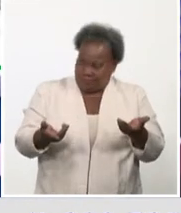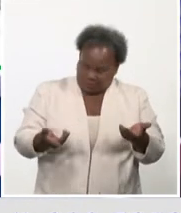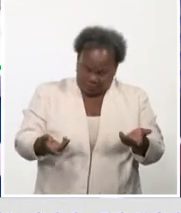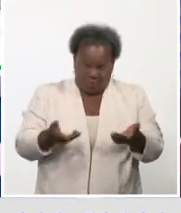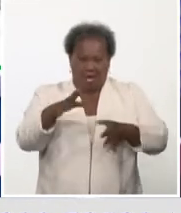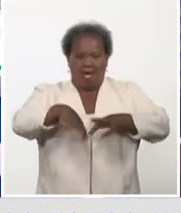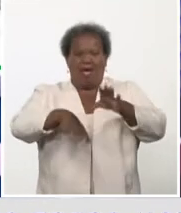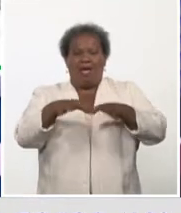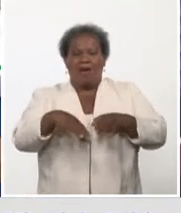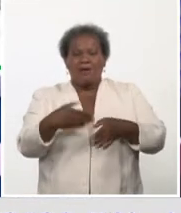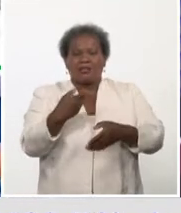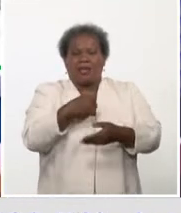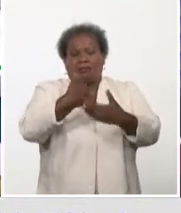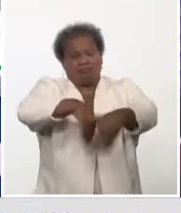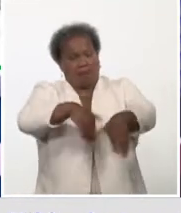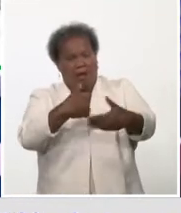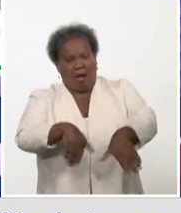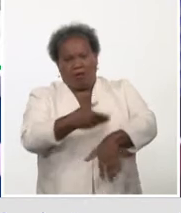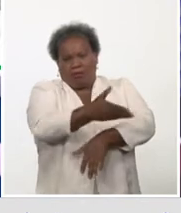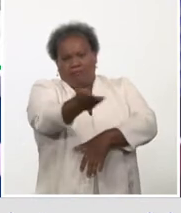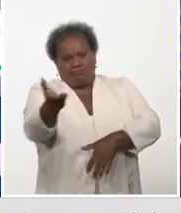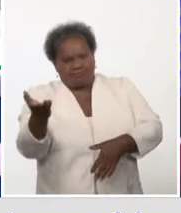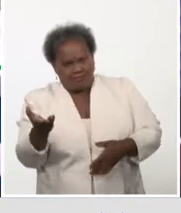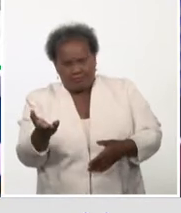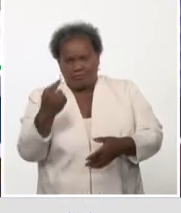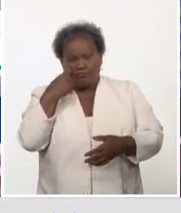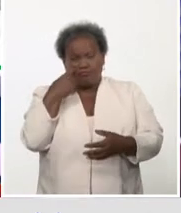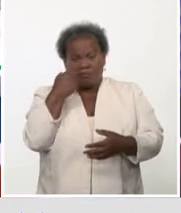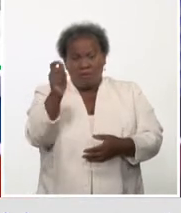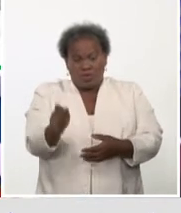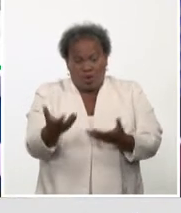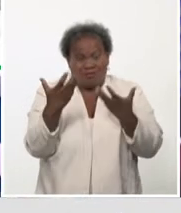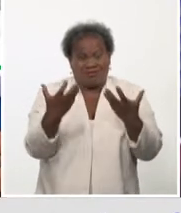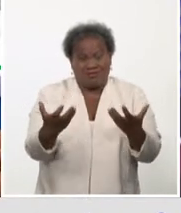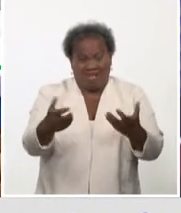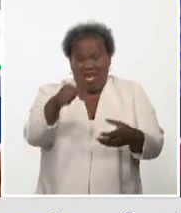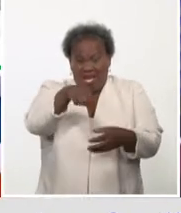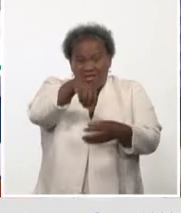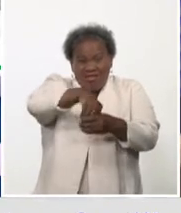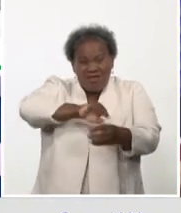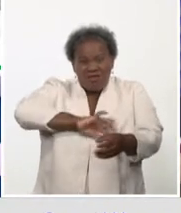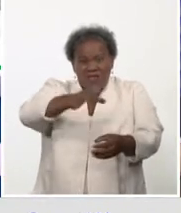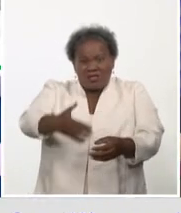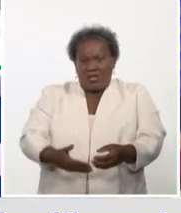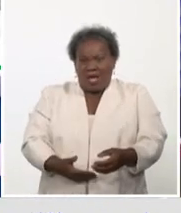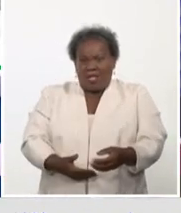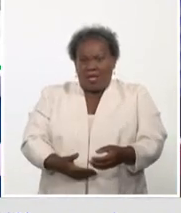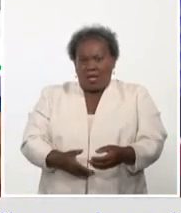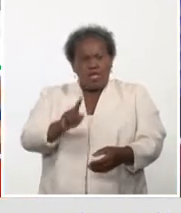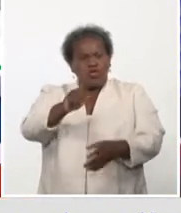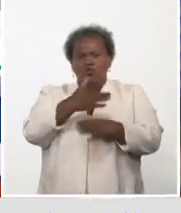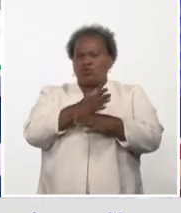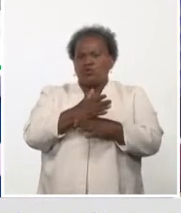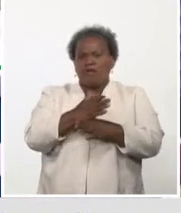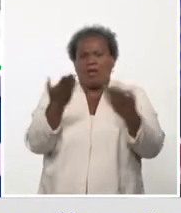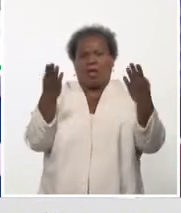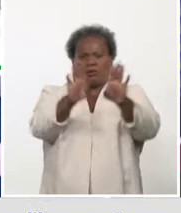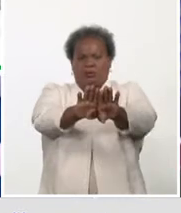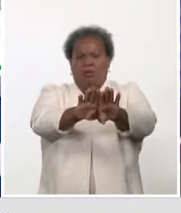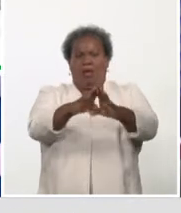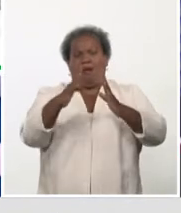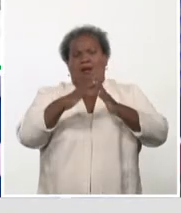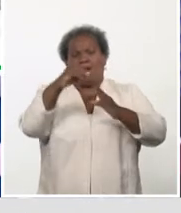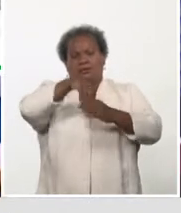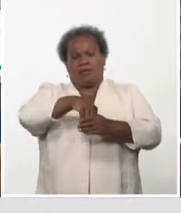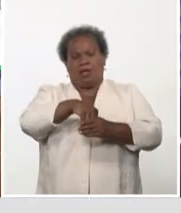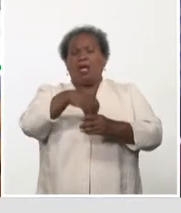lugares públicos, cuando hay mucha concentración de población. No es que la embarazada no salga de la casa, tiene también que realizar sus